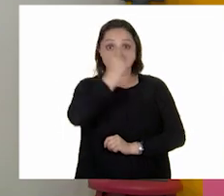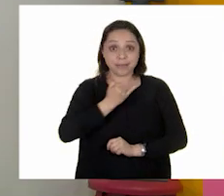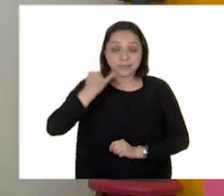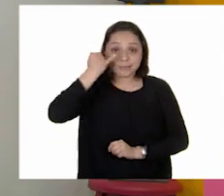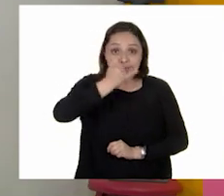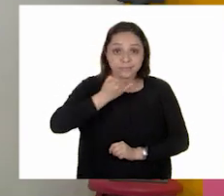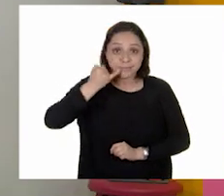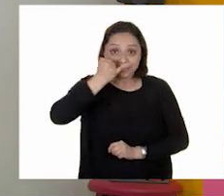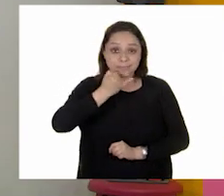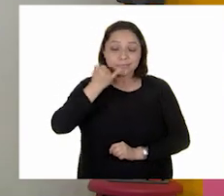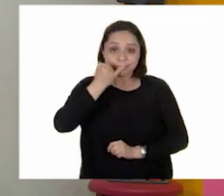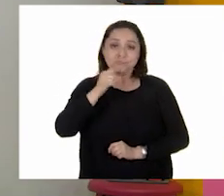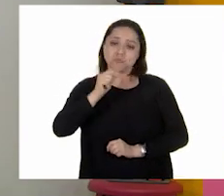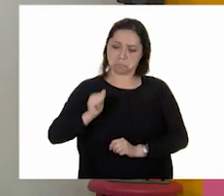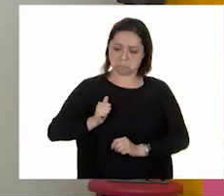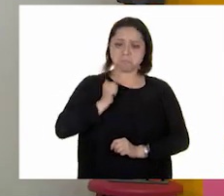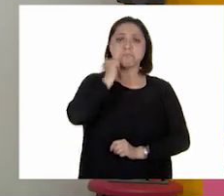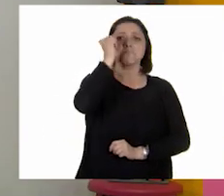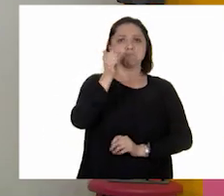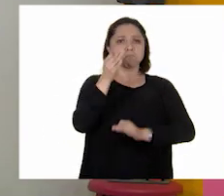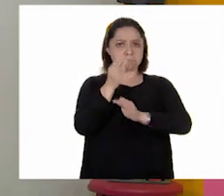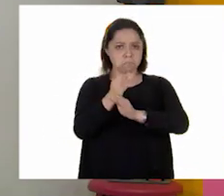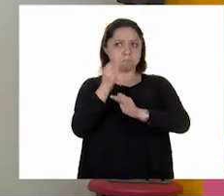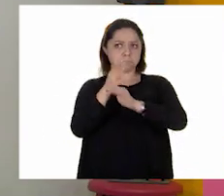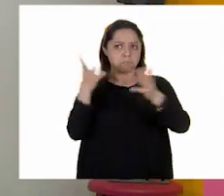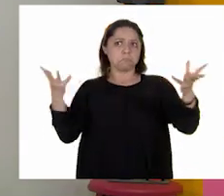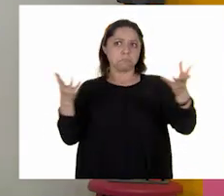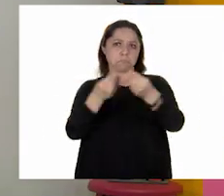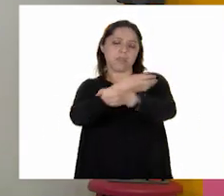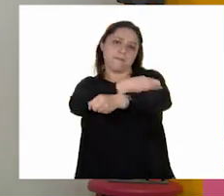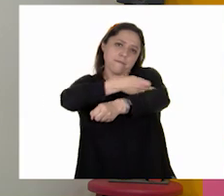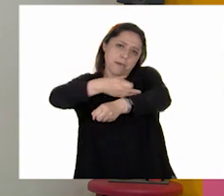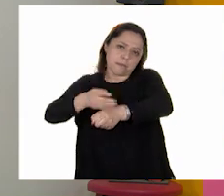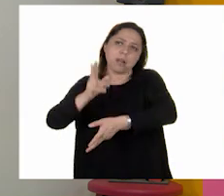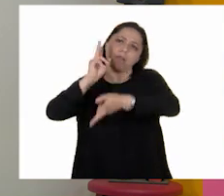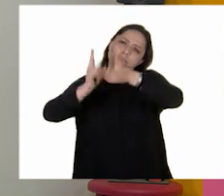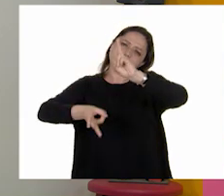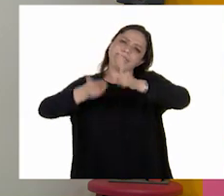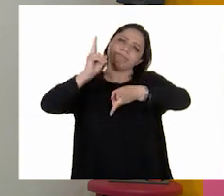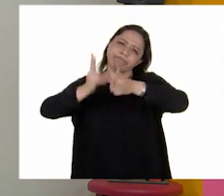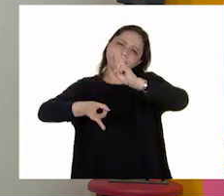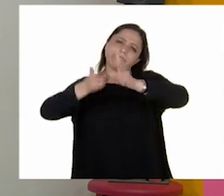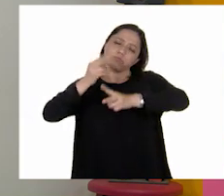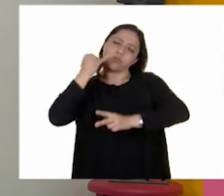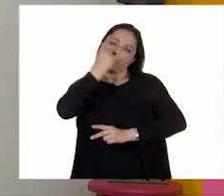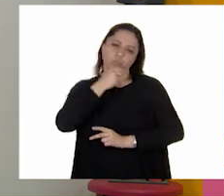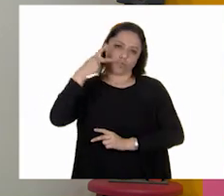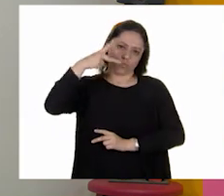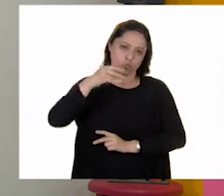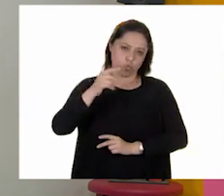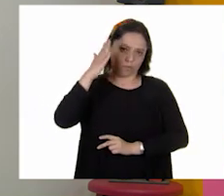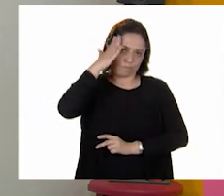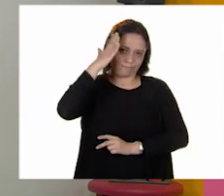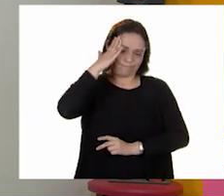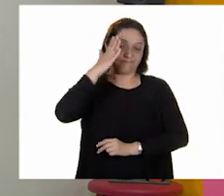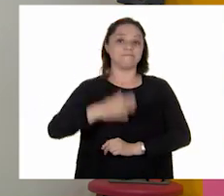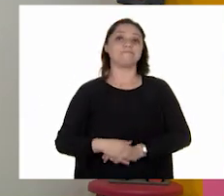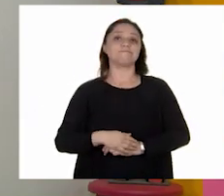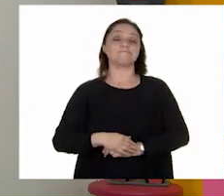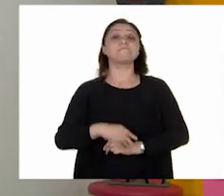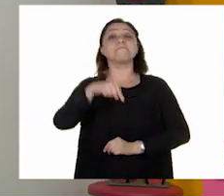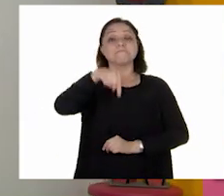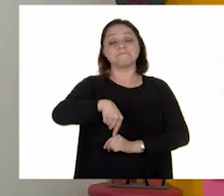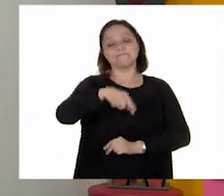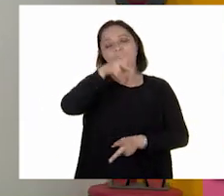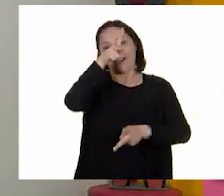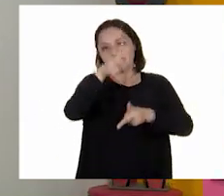lengua indígena, aprovecha también este momento para practicarla y platica con tu familia en tu lengua materna. Hasta aquí